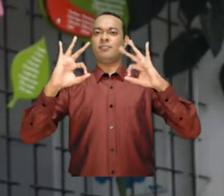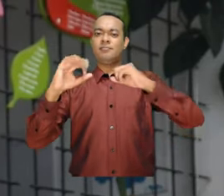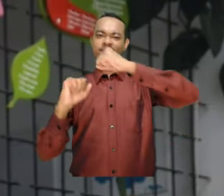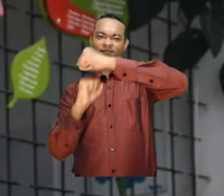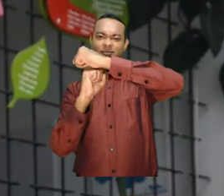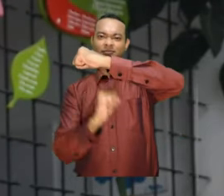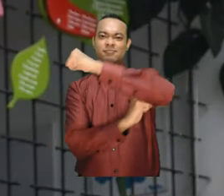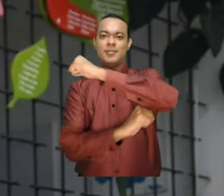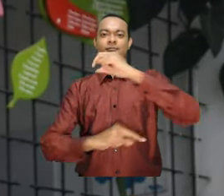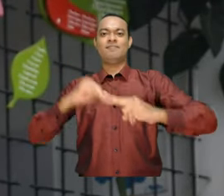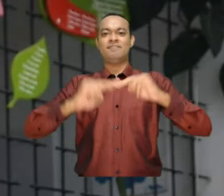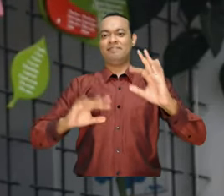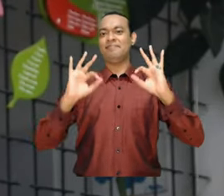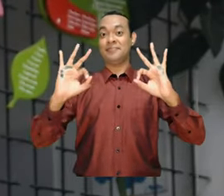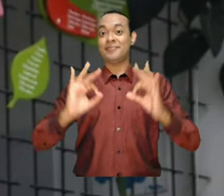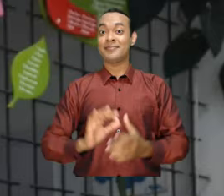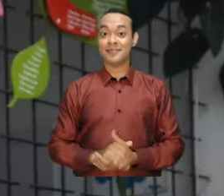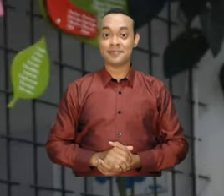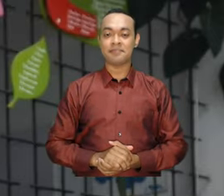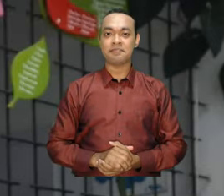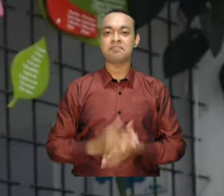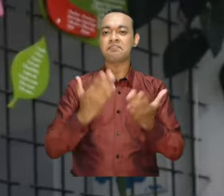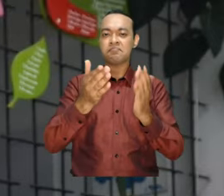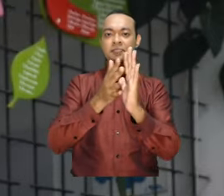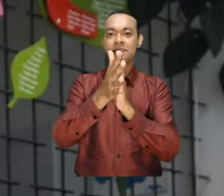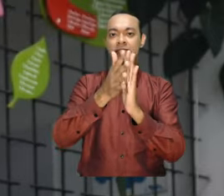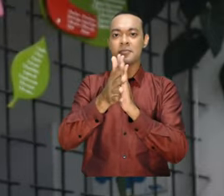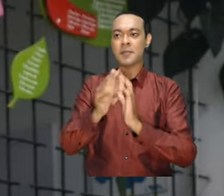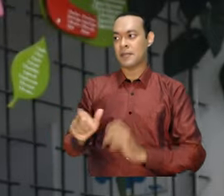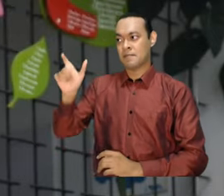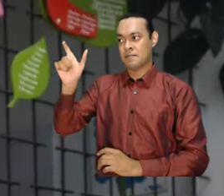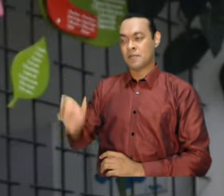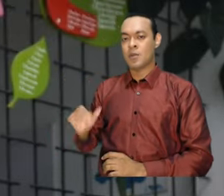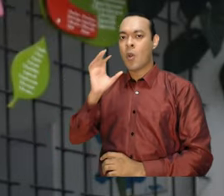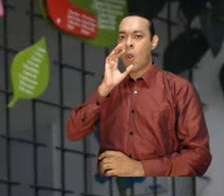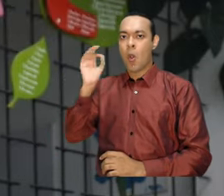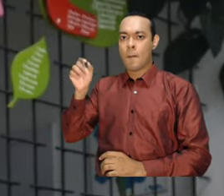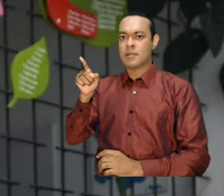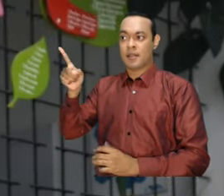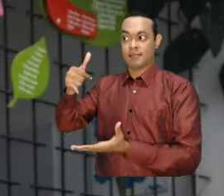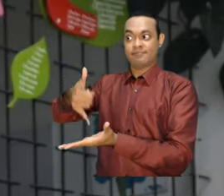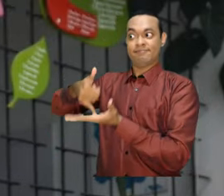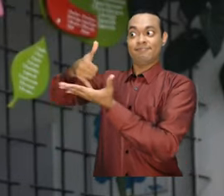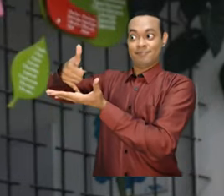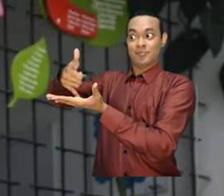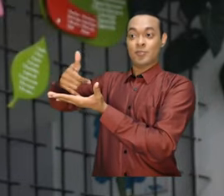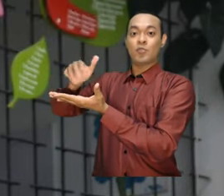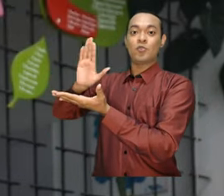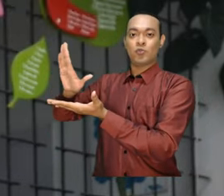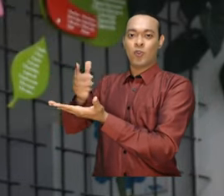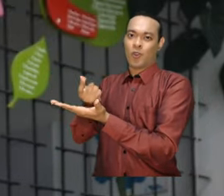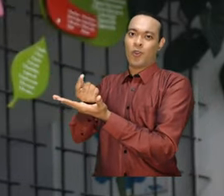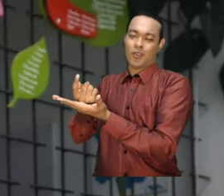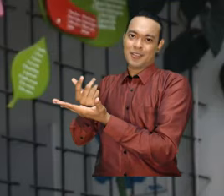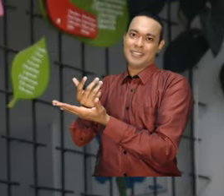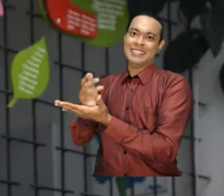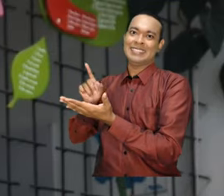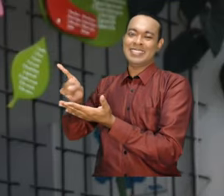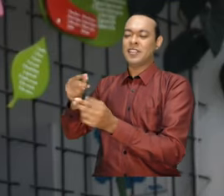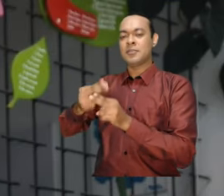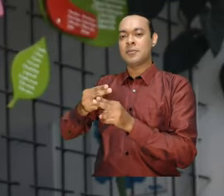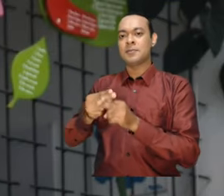la vida que desean. Hay una frase de Mohamed Yunus que es un premio